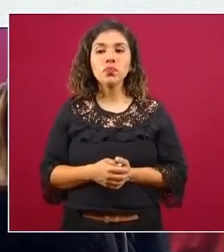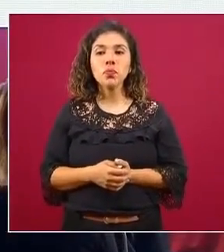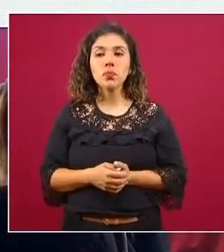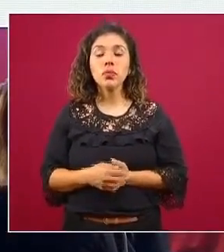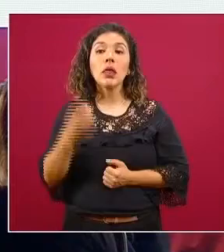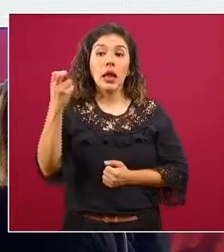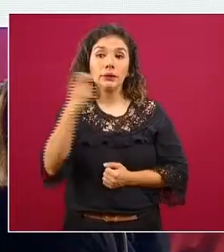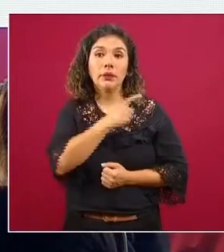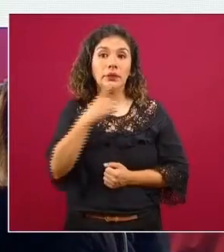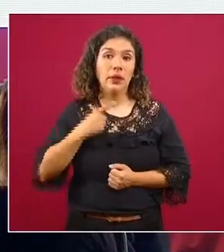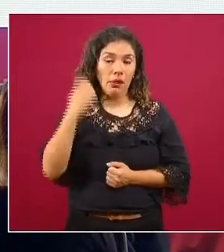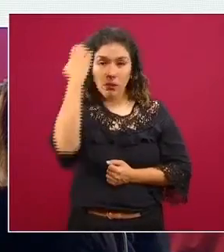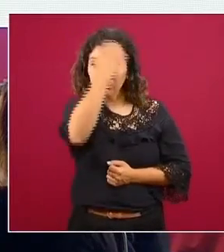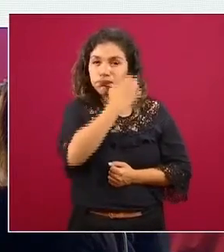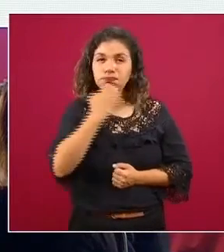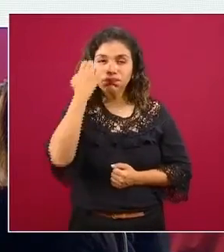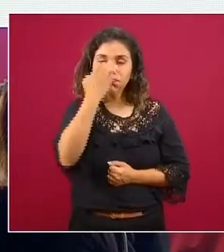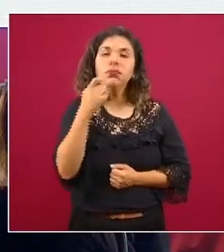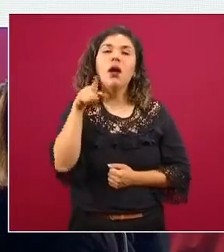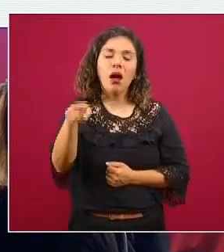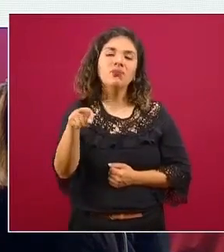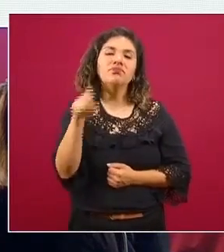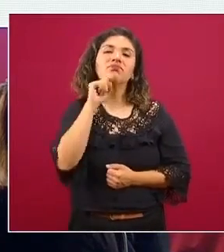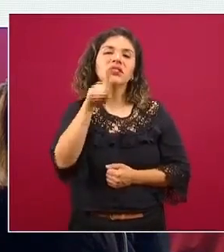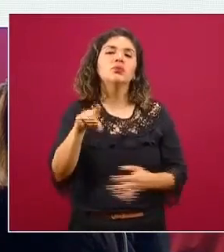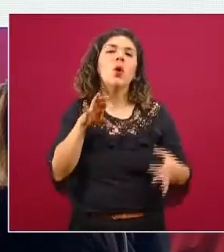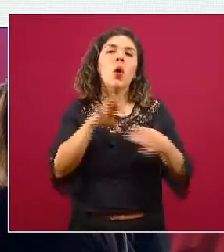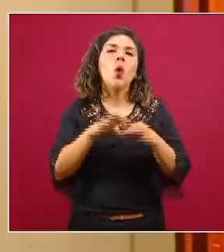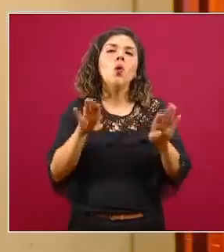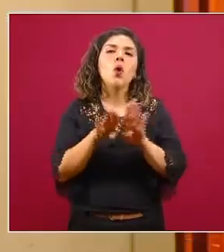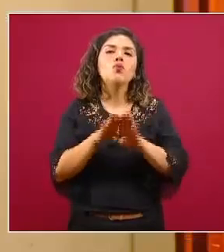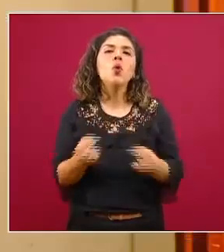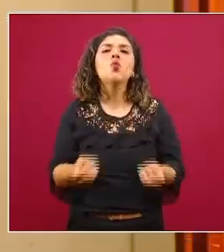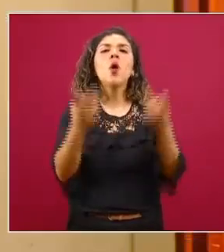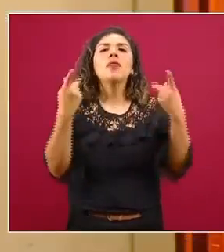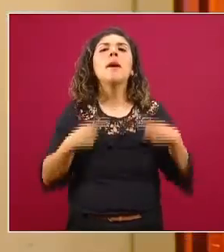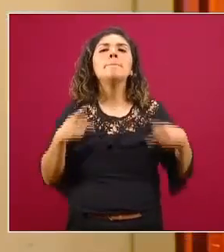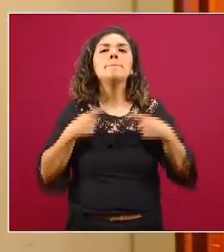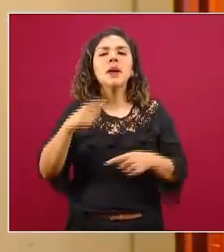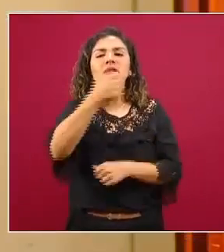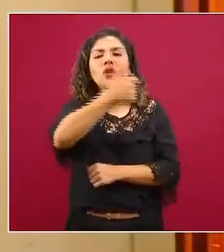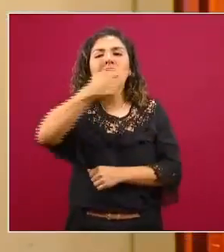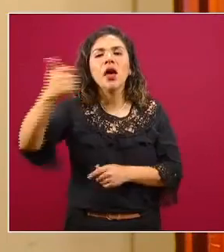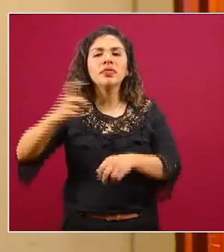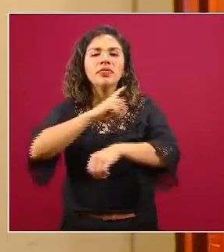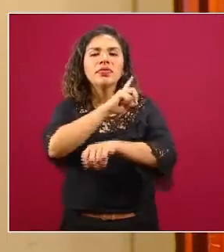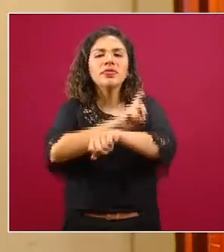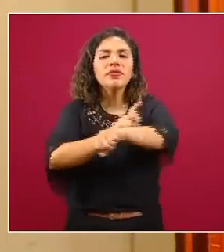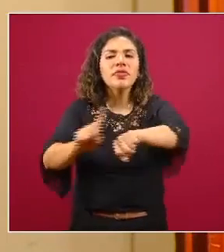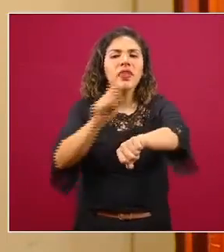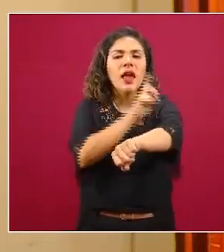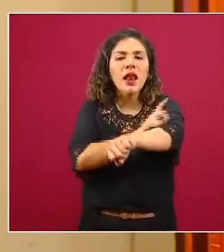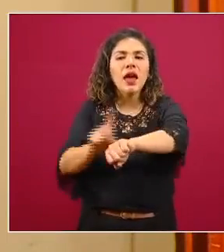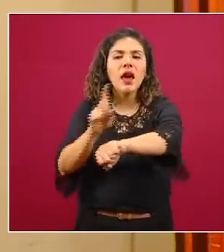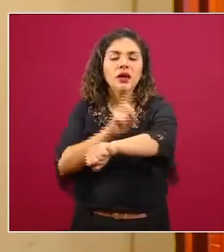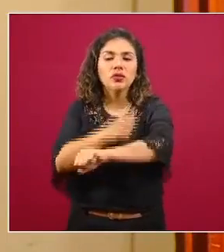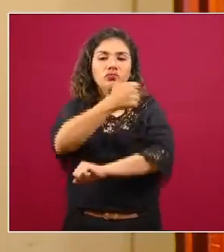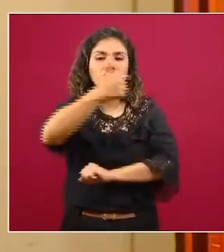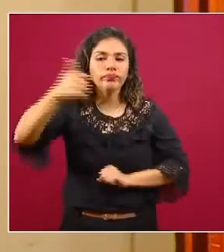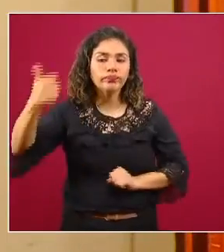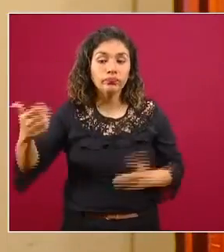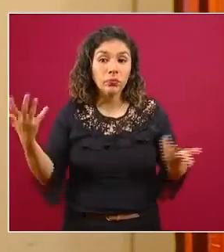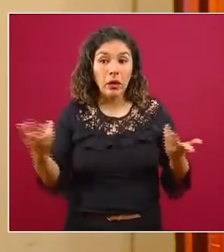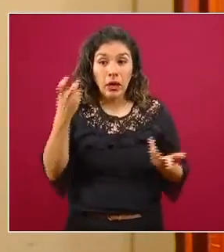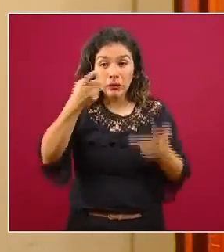hay que considerarlo tiene que ver también con la población total de cada una de las delegaciones y cuando se ajusta y se hace una tasa